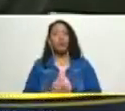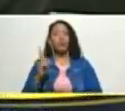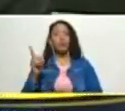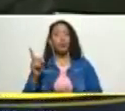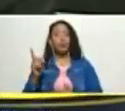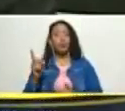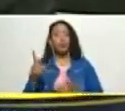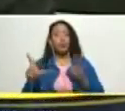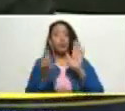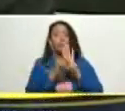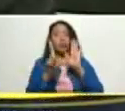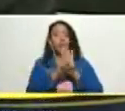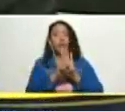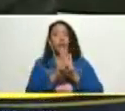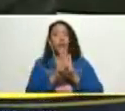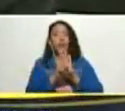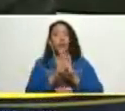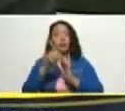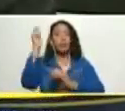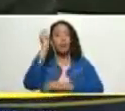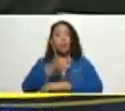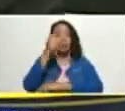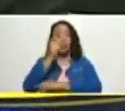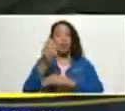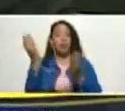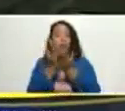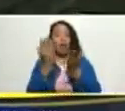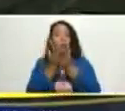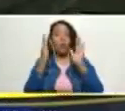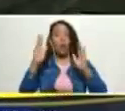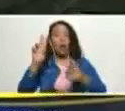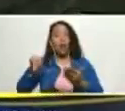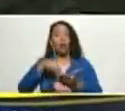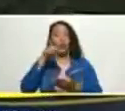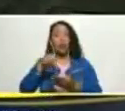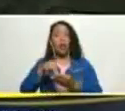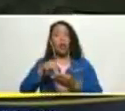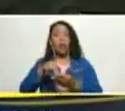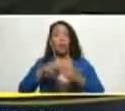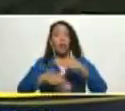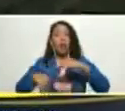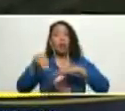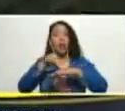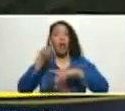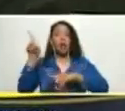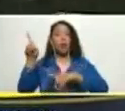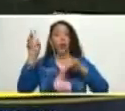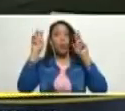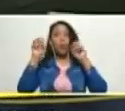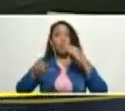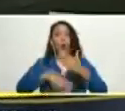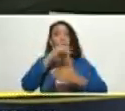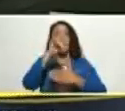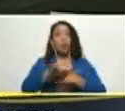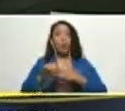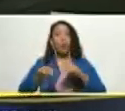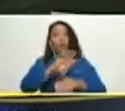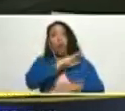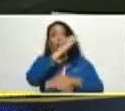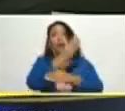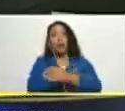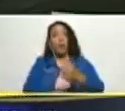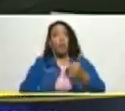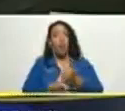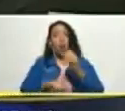la ley de inspectoría de tribunales la ley de la escuela nacional de la magistratura estos dos últimos eventos fueron muy fortalecidos en la reforma de